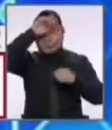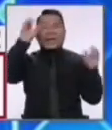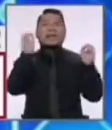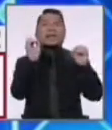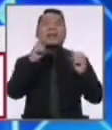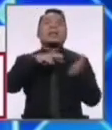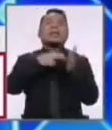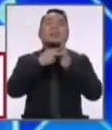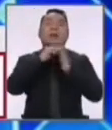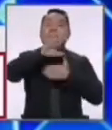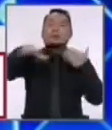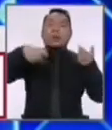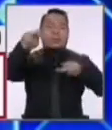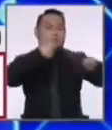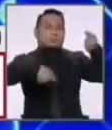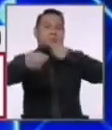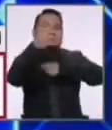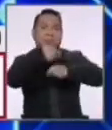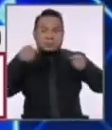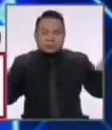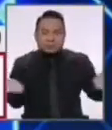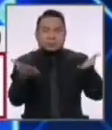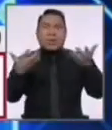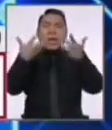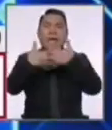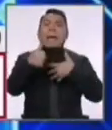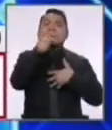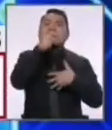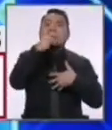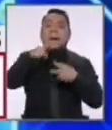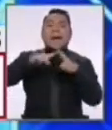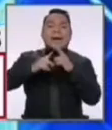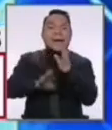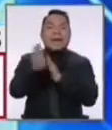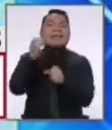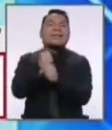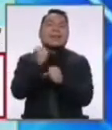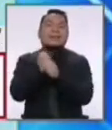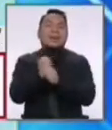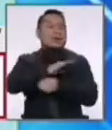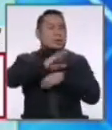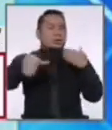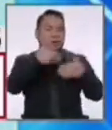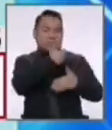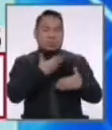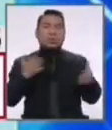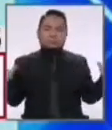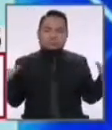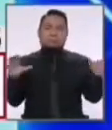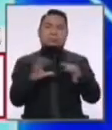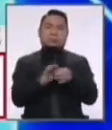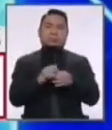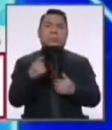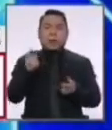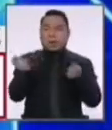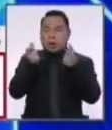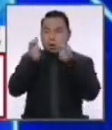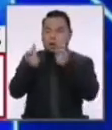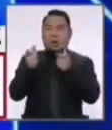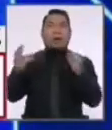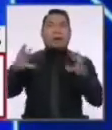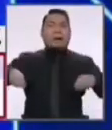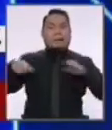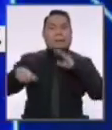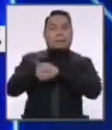Todo el mercado que sea posible porque es el impulso privado el que genera trabajo y todo el Estado que sea necesario para controlar precisamente ese abuso y que no